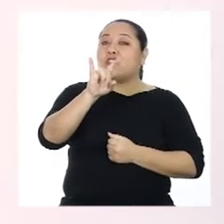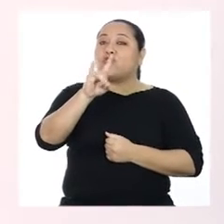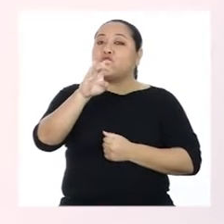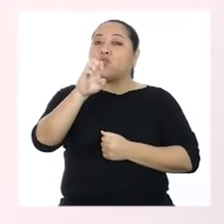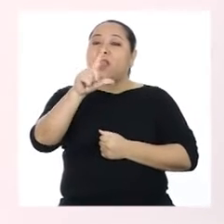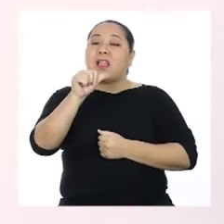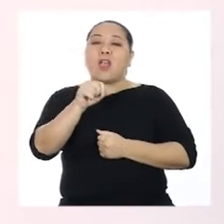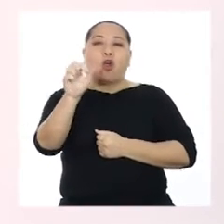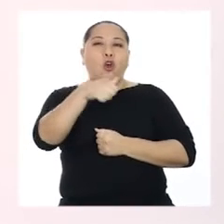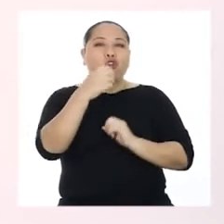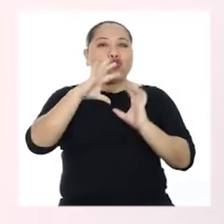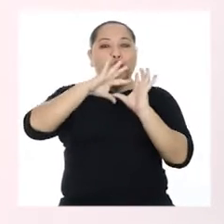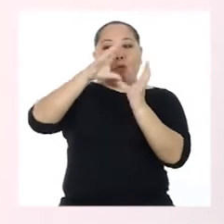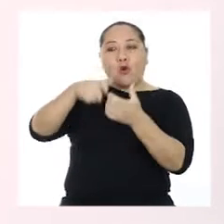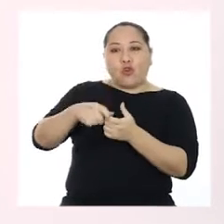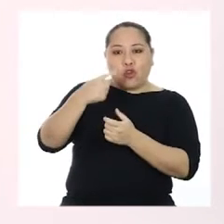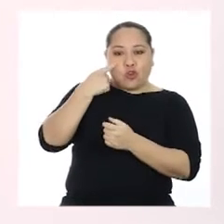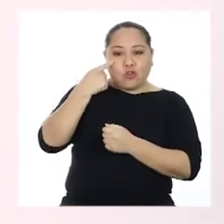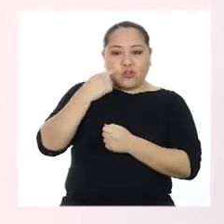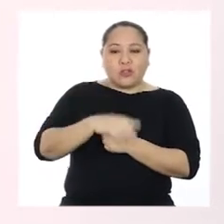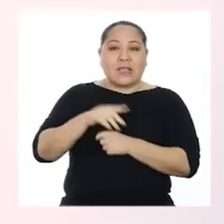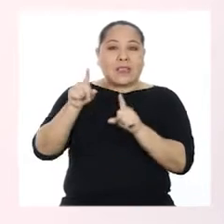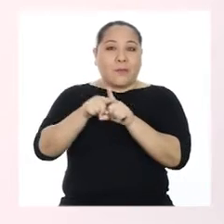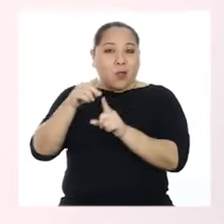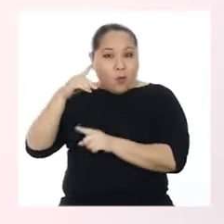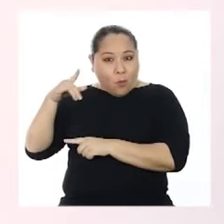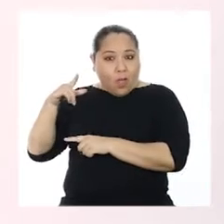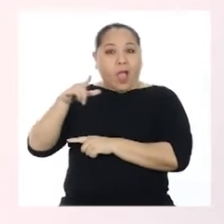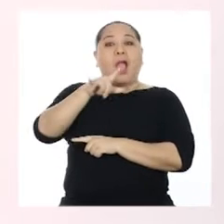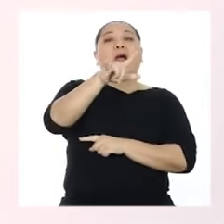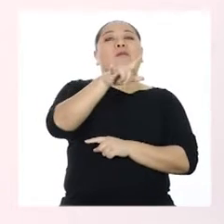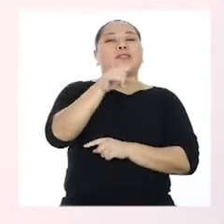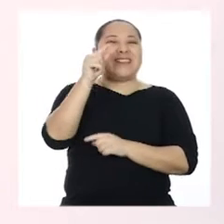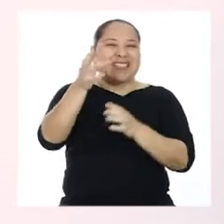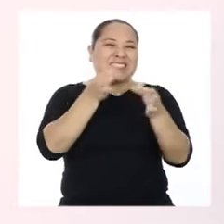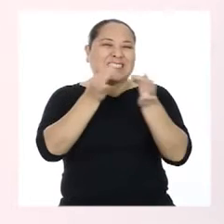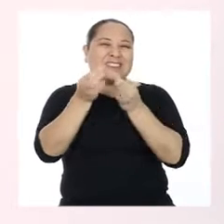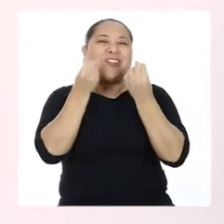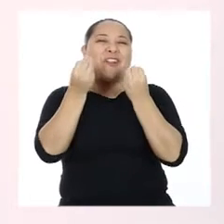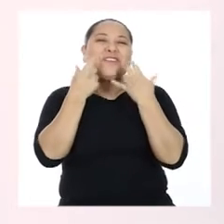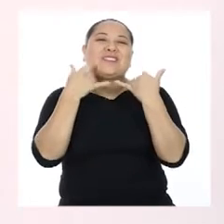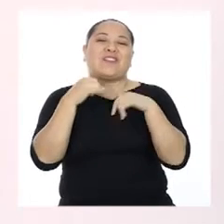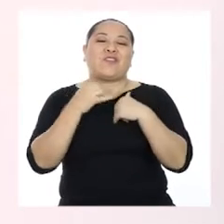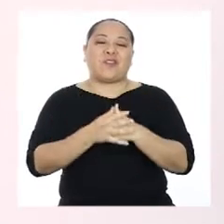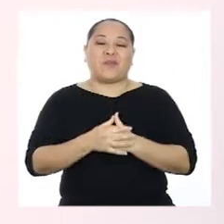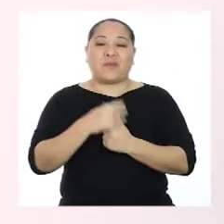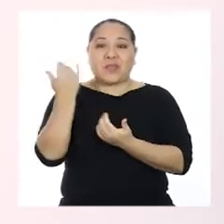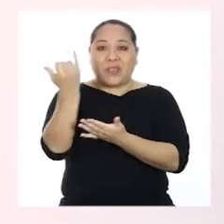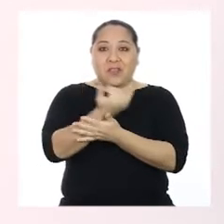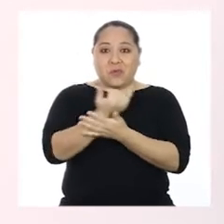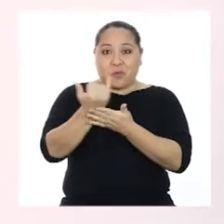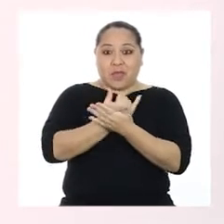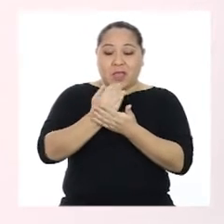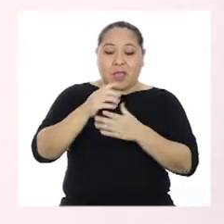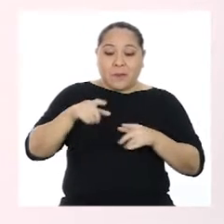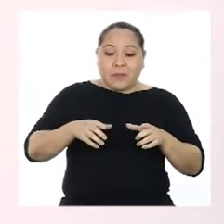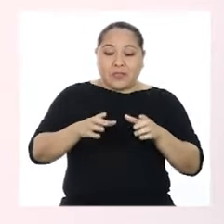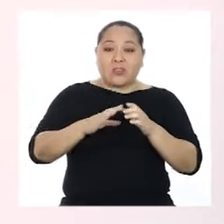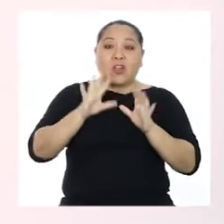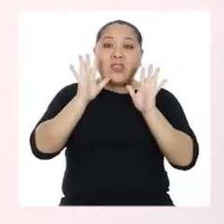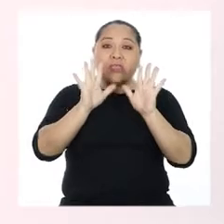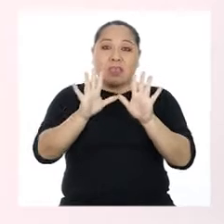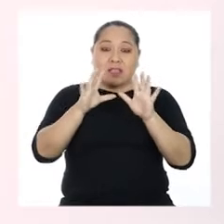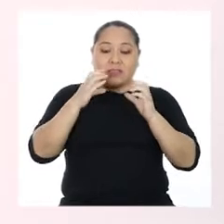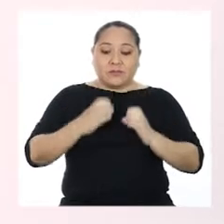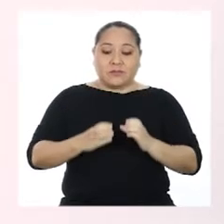Algunos lo llaman Mundo. También es conocido como Avioncito. Les explico cómo se juega. Van a dibujar en el piso